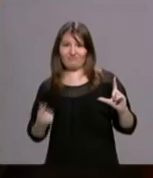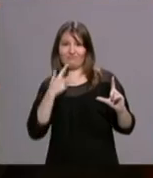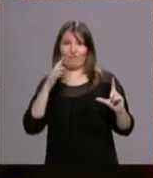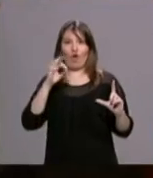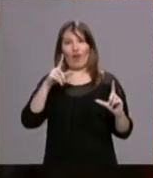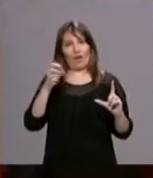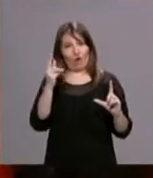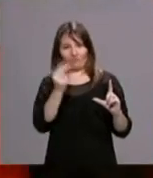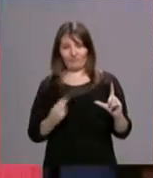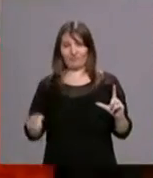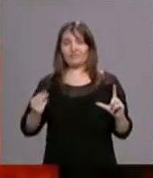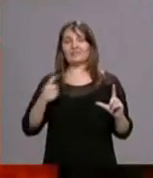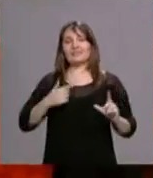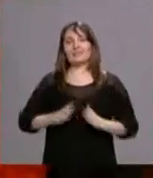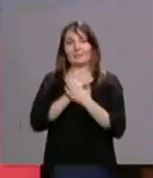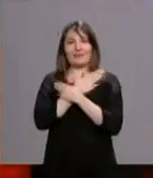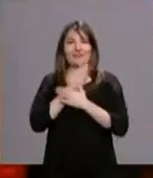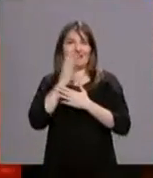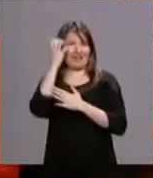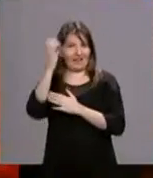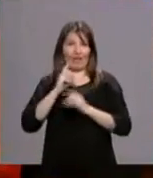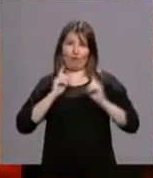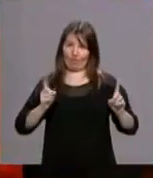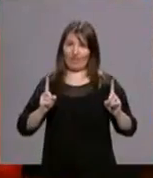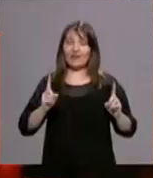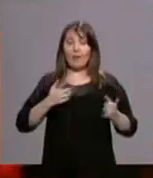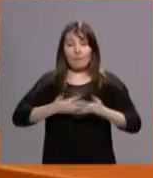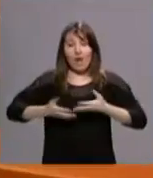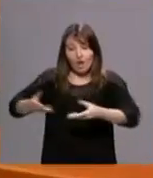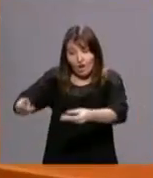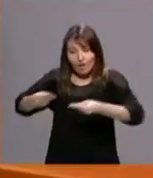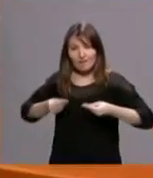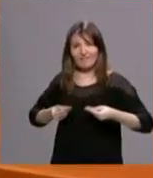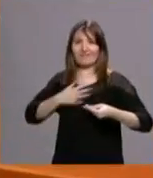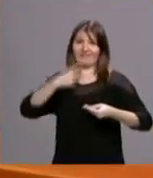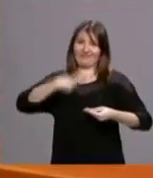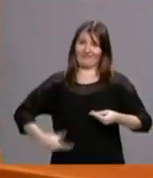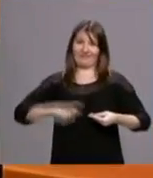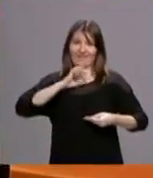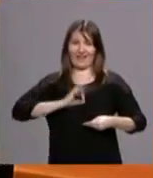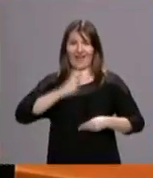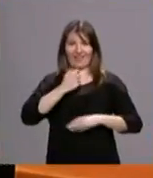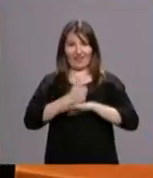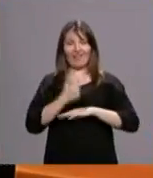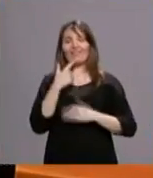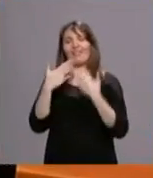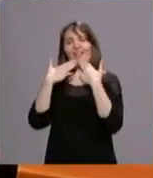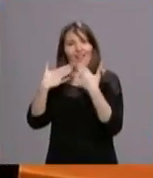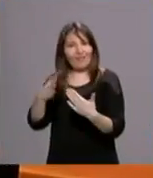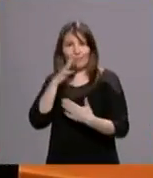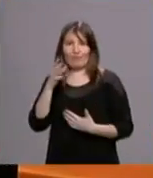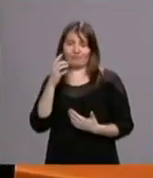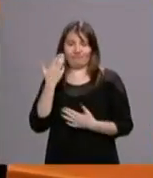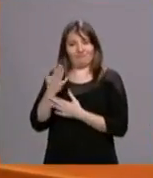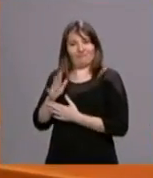Almudena. El encargado de recibir este regalo ha sido el cardenal Carlos Osoro, que mostró su agradecimiento en nombre de todas las personas que